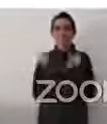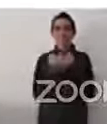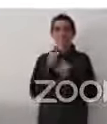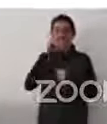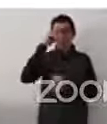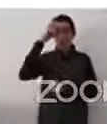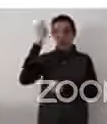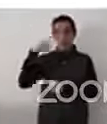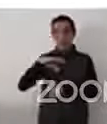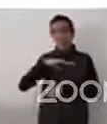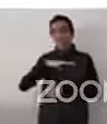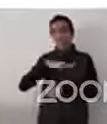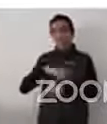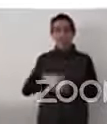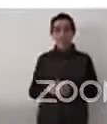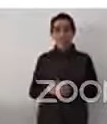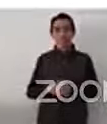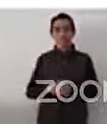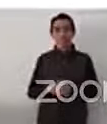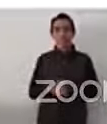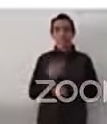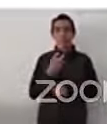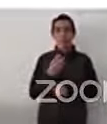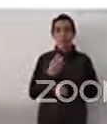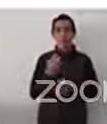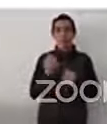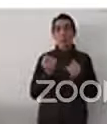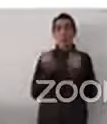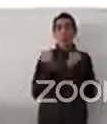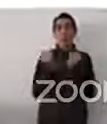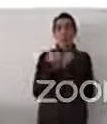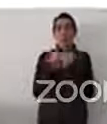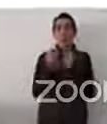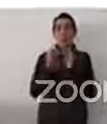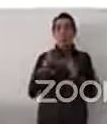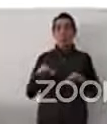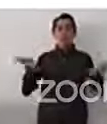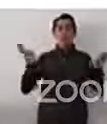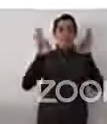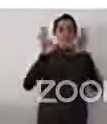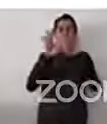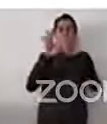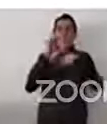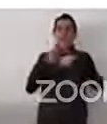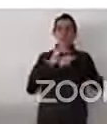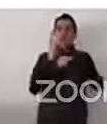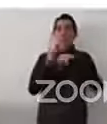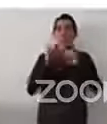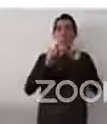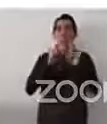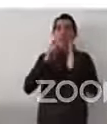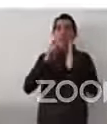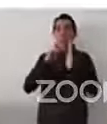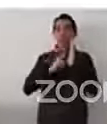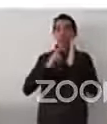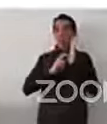Y es interesante porque también ha ido evolucionando, porque ha estado en constituciones constituciones,